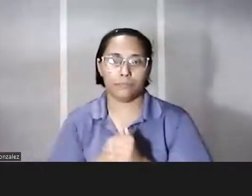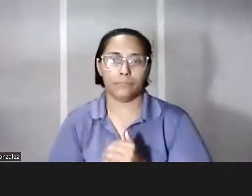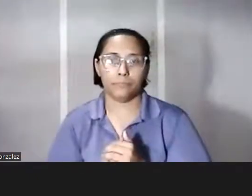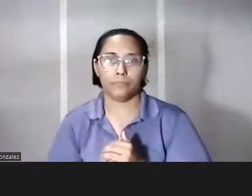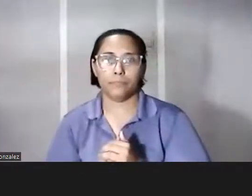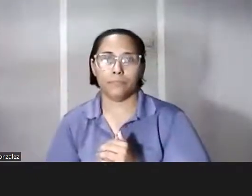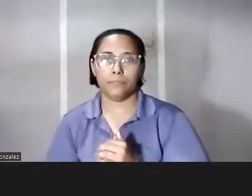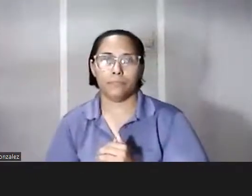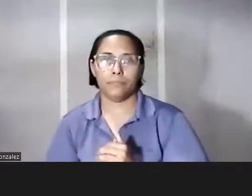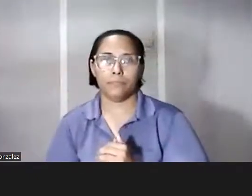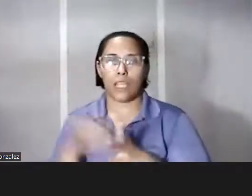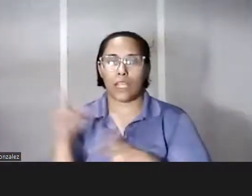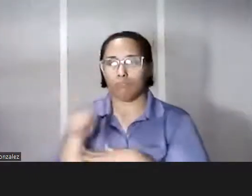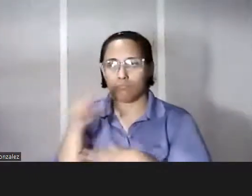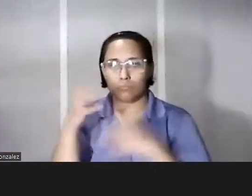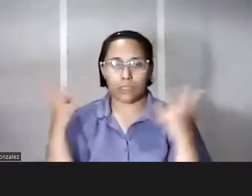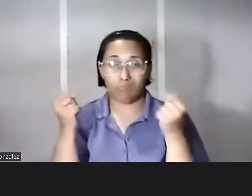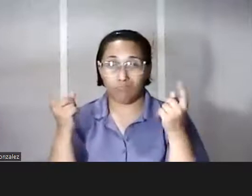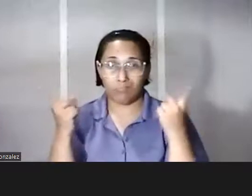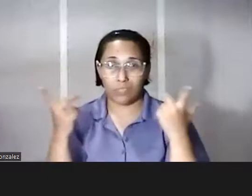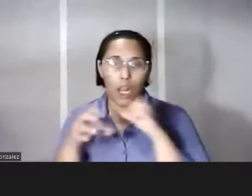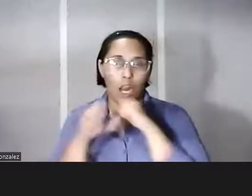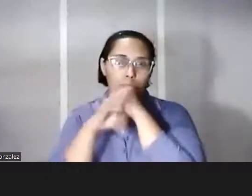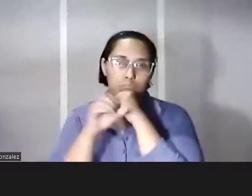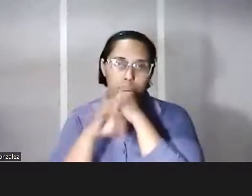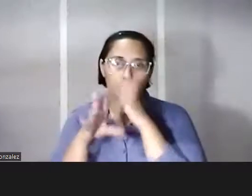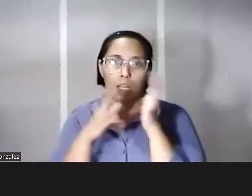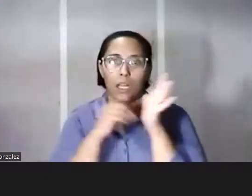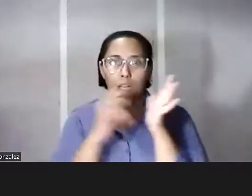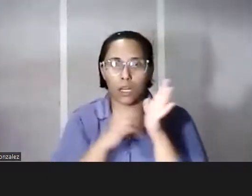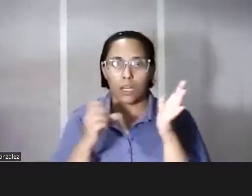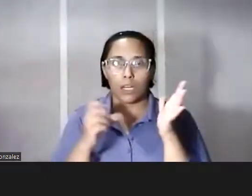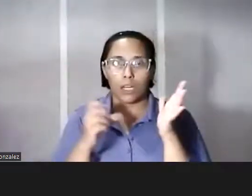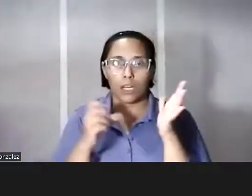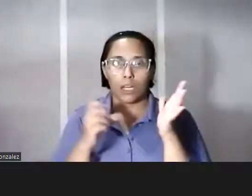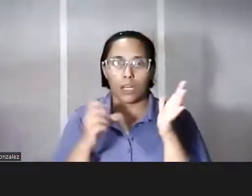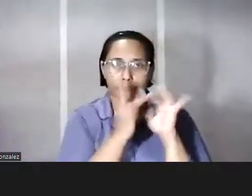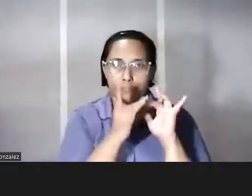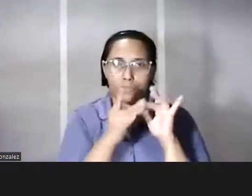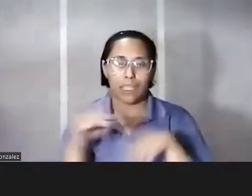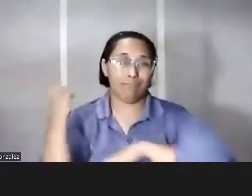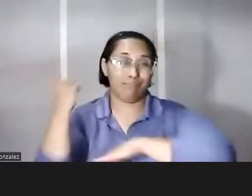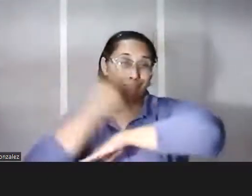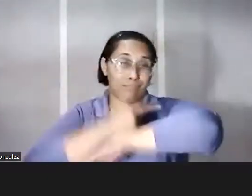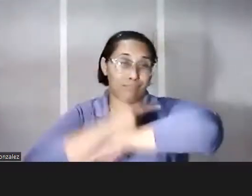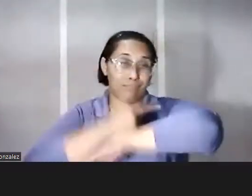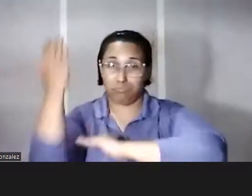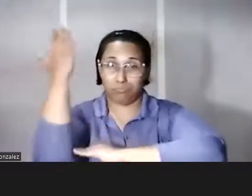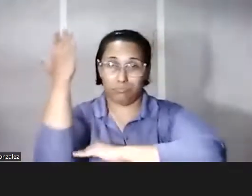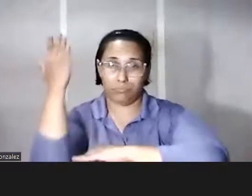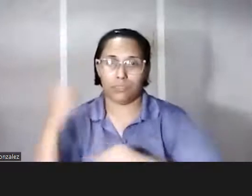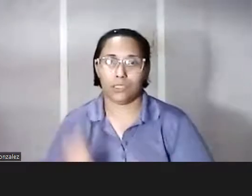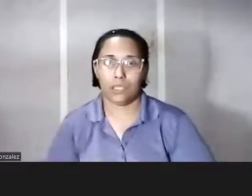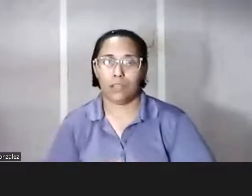en gran medida lo que está haciendo es lo que publicó el diario electrónico esa misma mañana y que